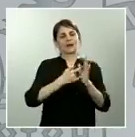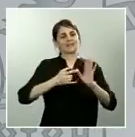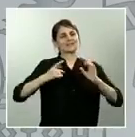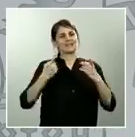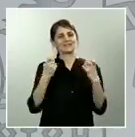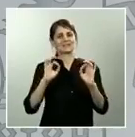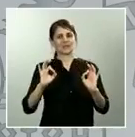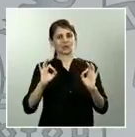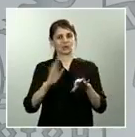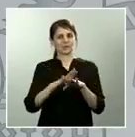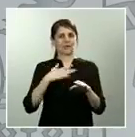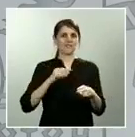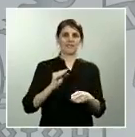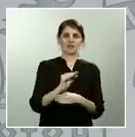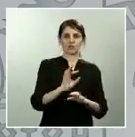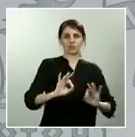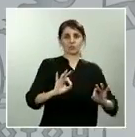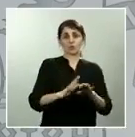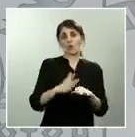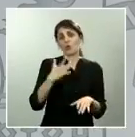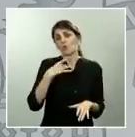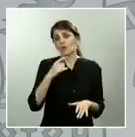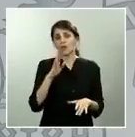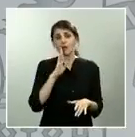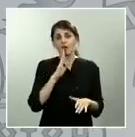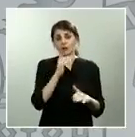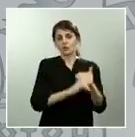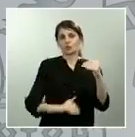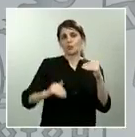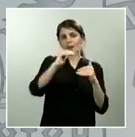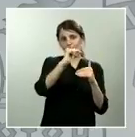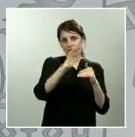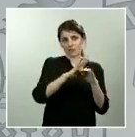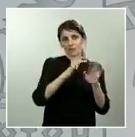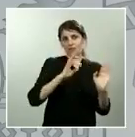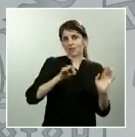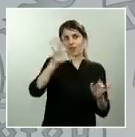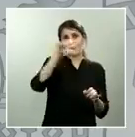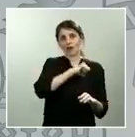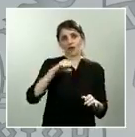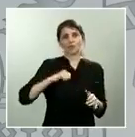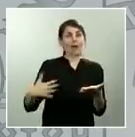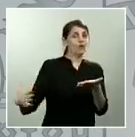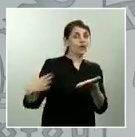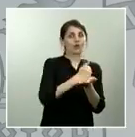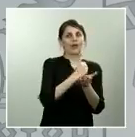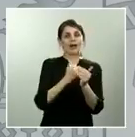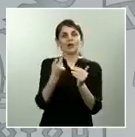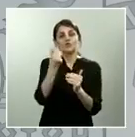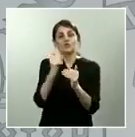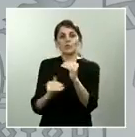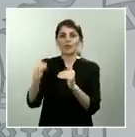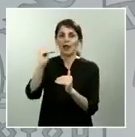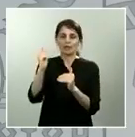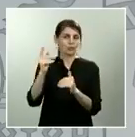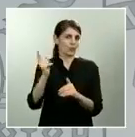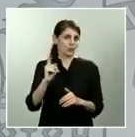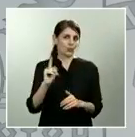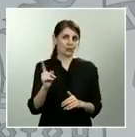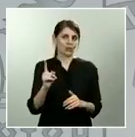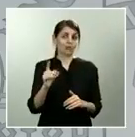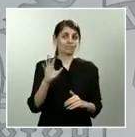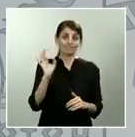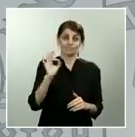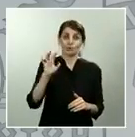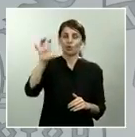ser el superávit no todo el mundo tiene superávit y hay también otros territorios que tienen problemas en relación con el